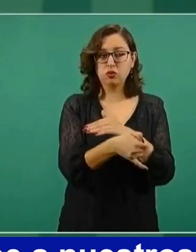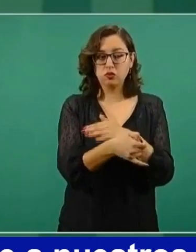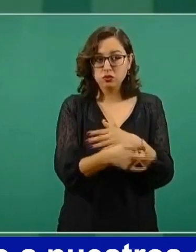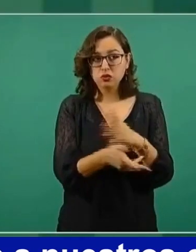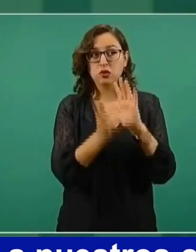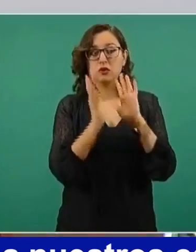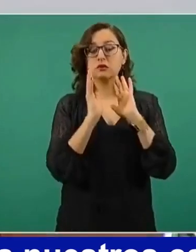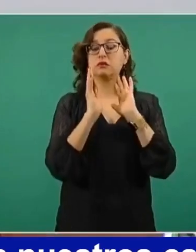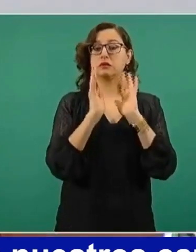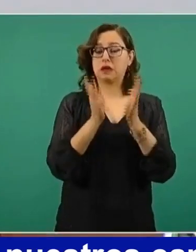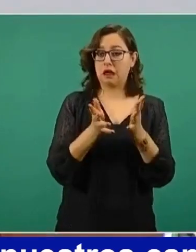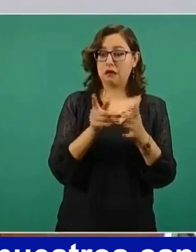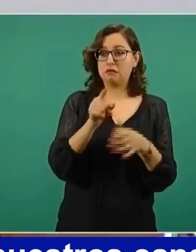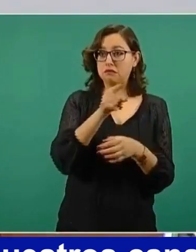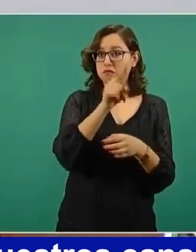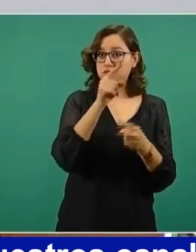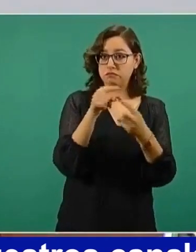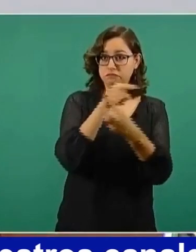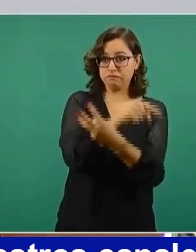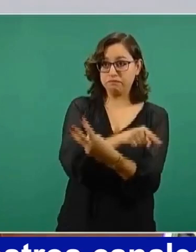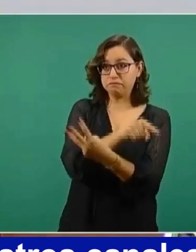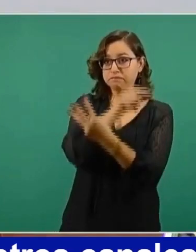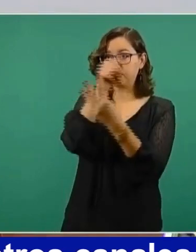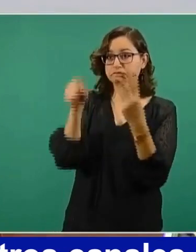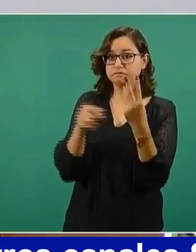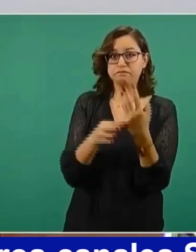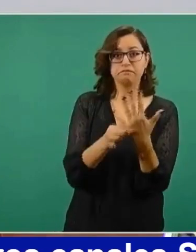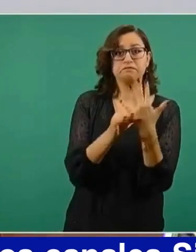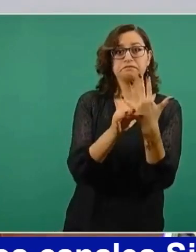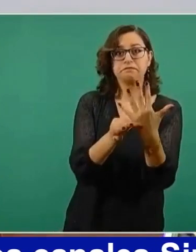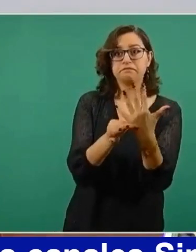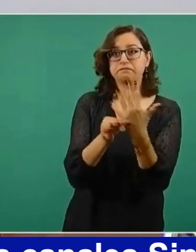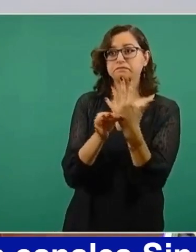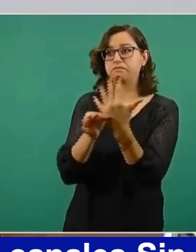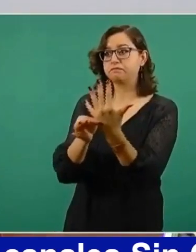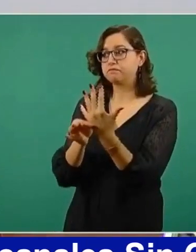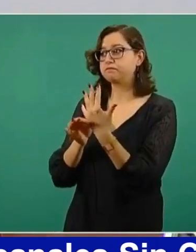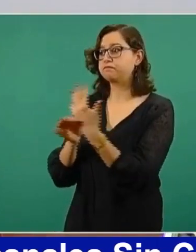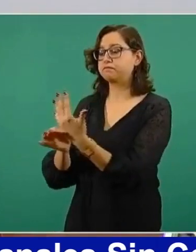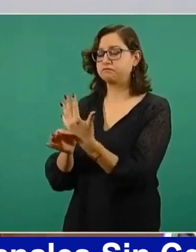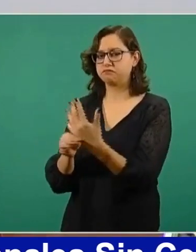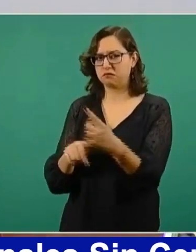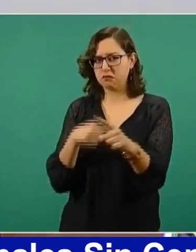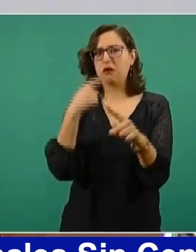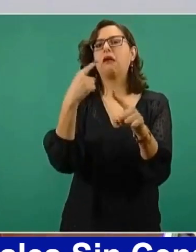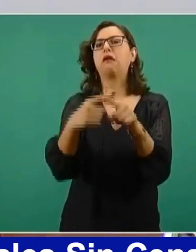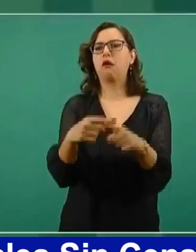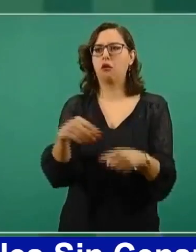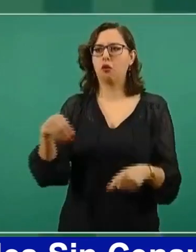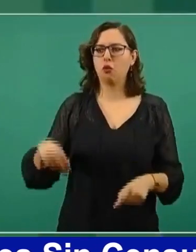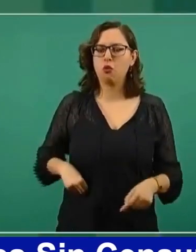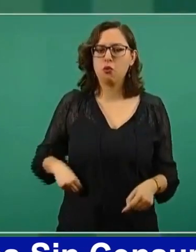eso se va a afincar la responsabilidad.